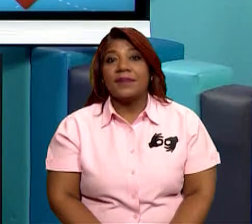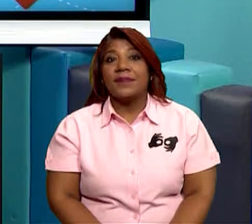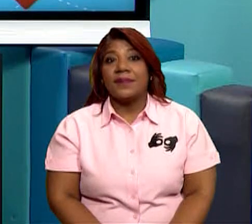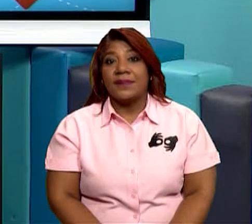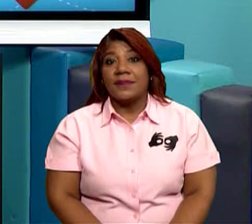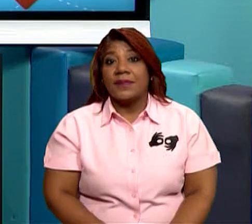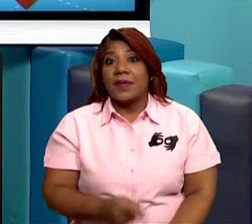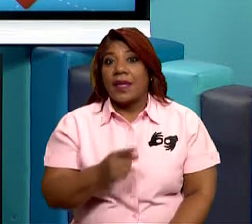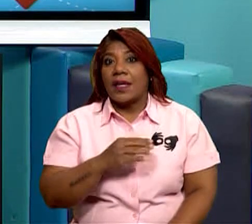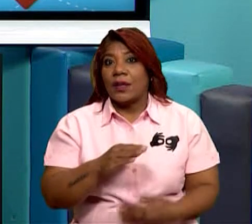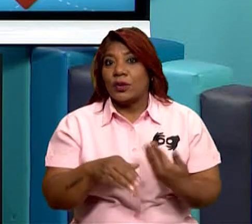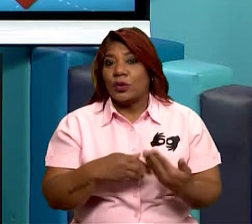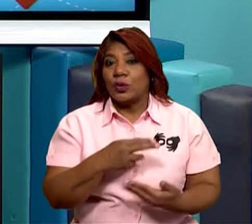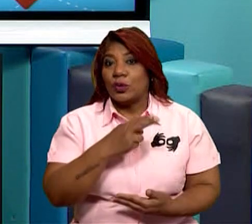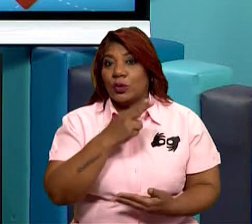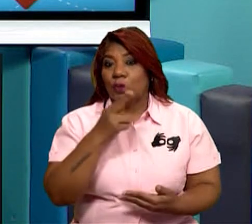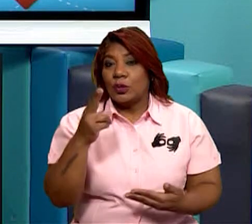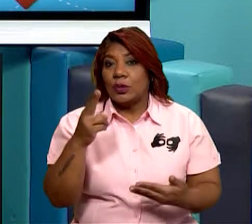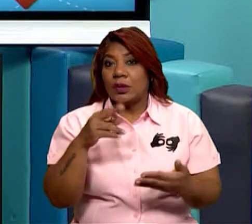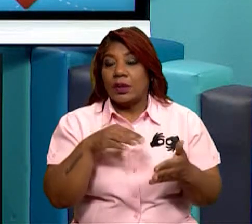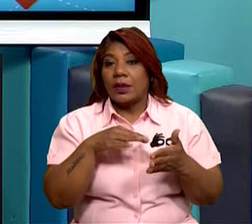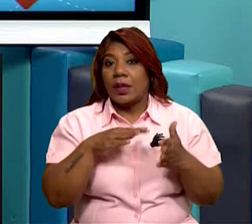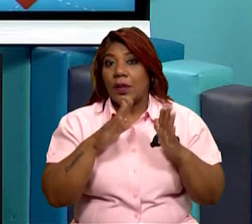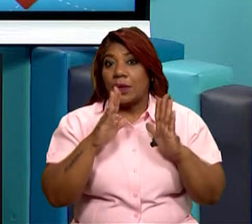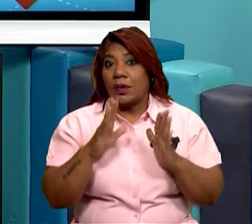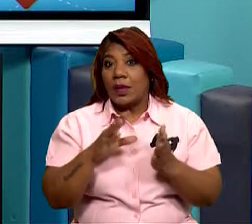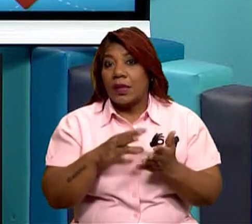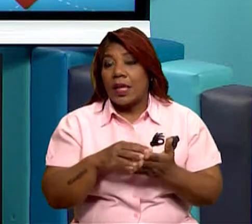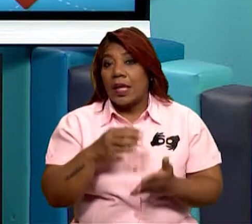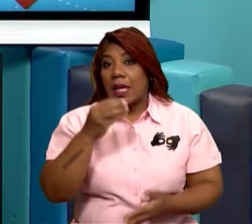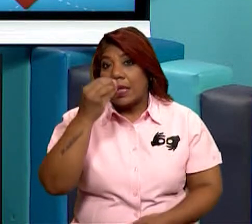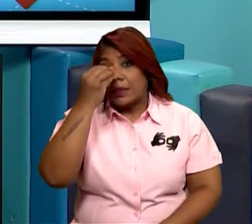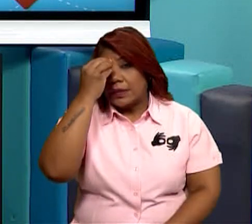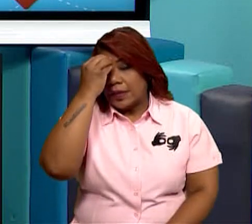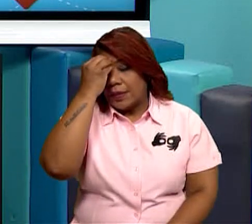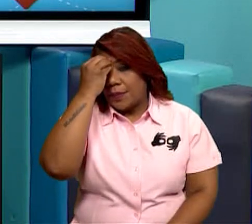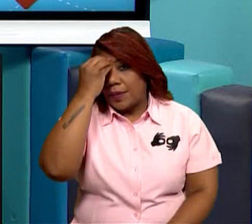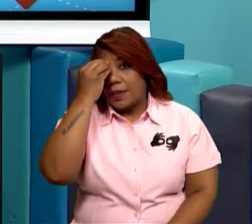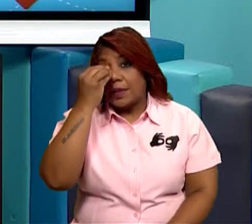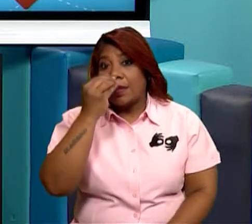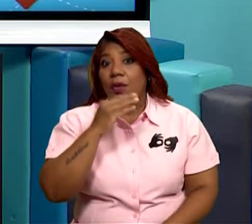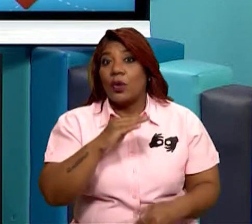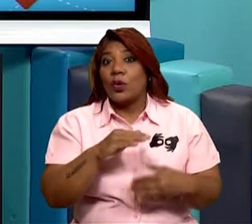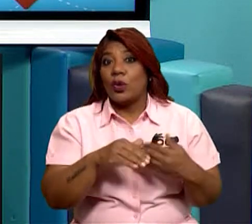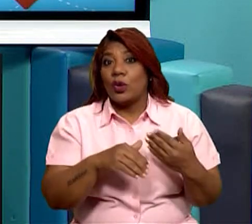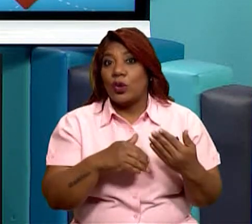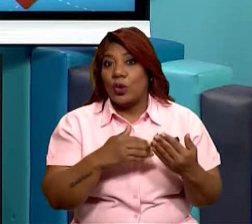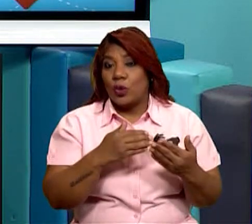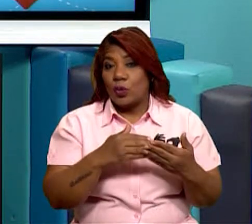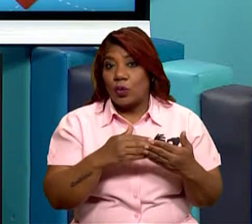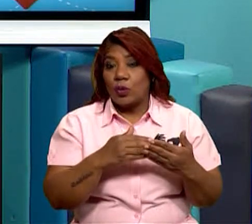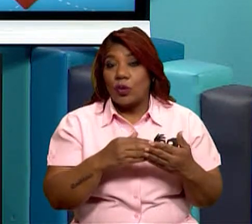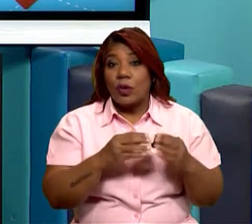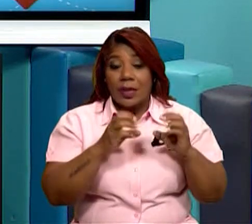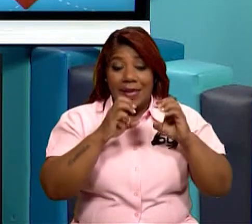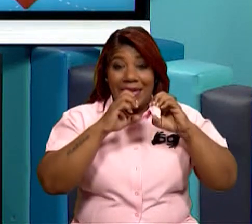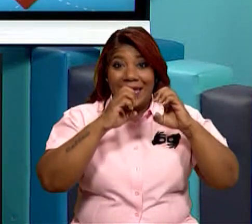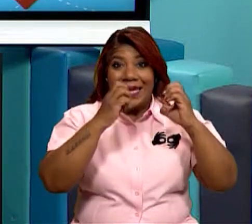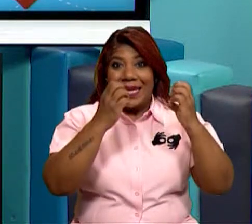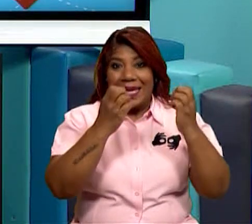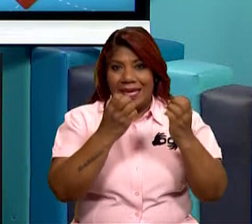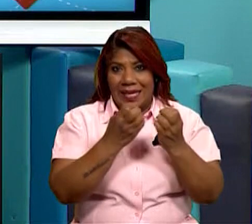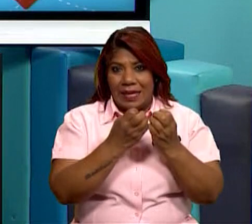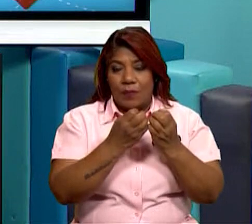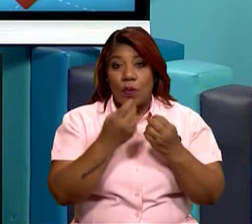estudiantes, de esta manera hemos aprendido nosotros sobre el aparato que estudia a estos seres